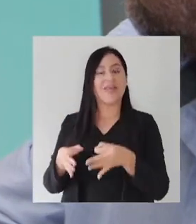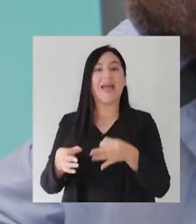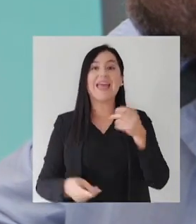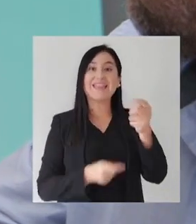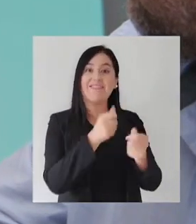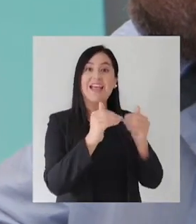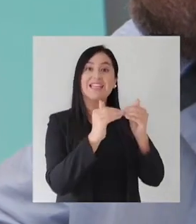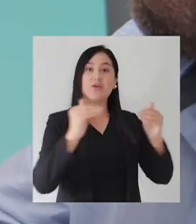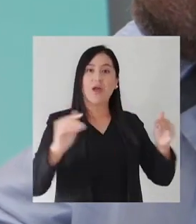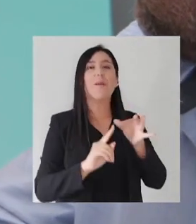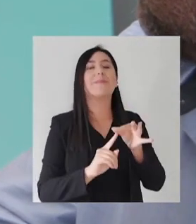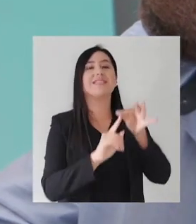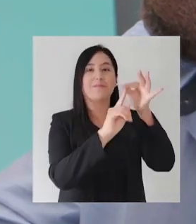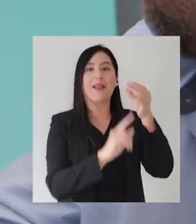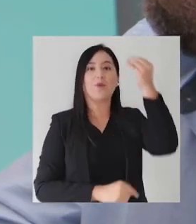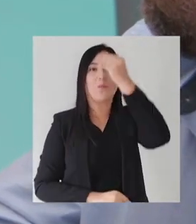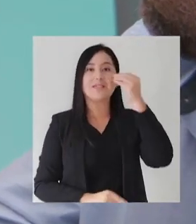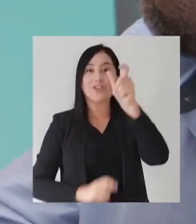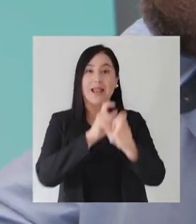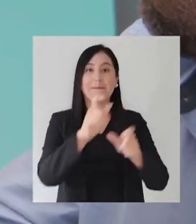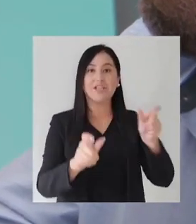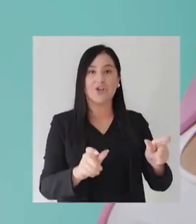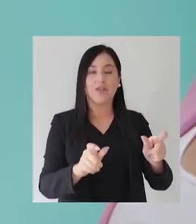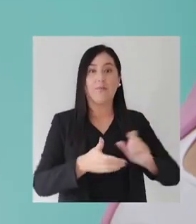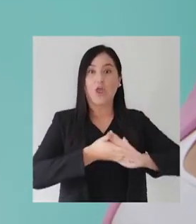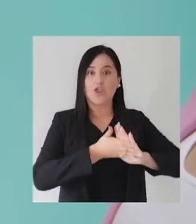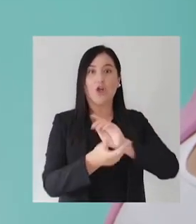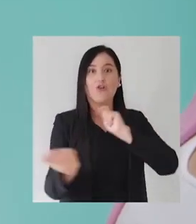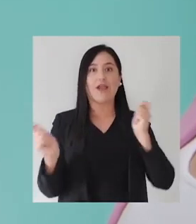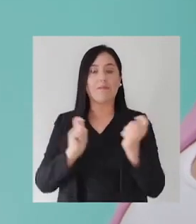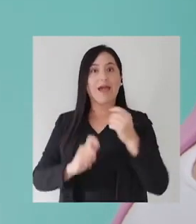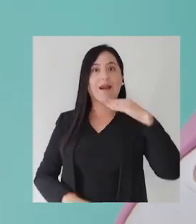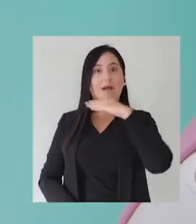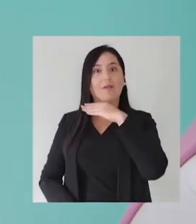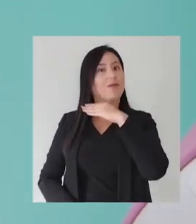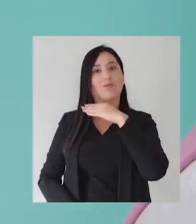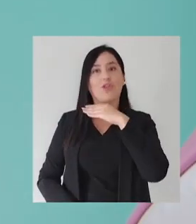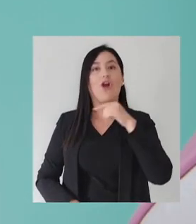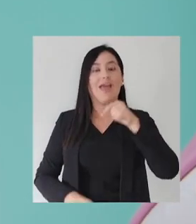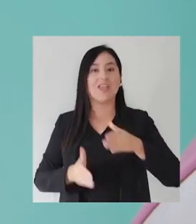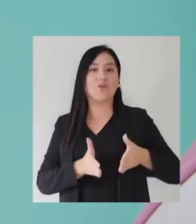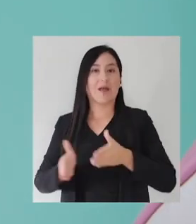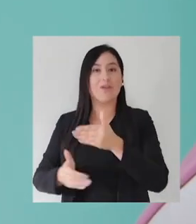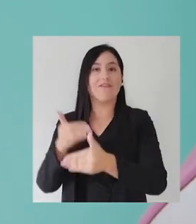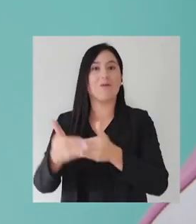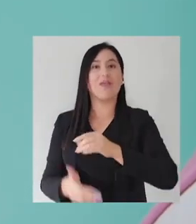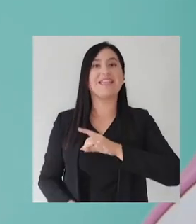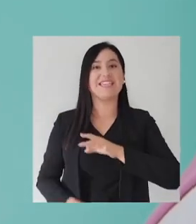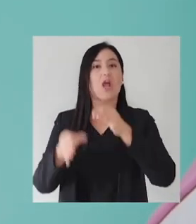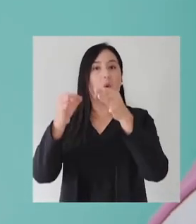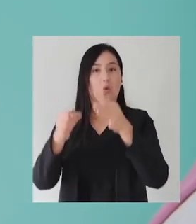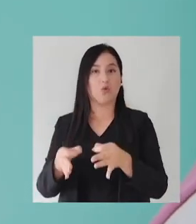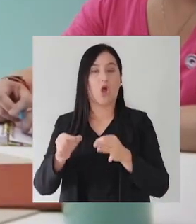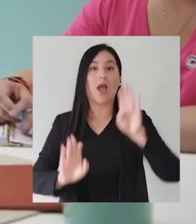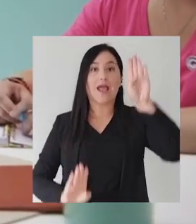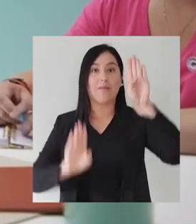seguridad y la estabilidad económica Son las principales preocupaciones De la ciudadanía No va a cambiar todo de un día para otro Pero es el camino Para avanzar hacia un